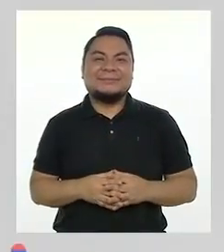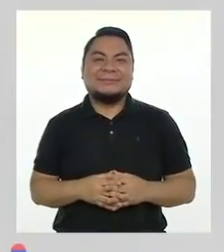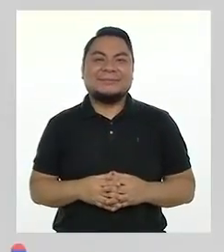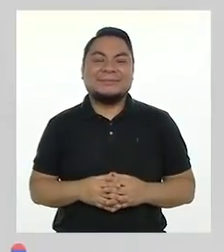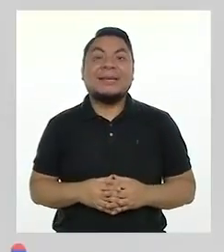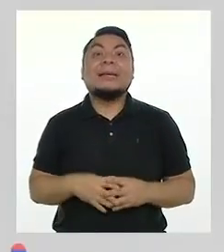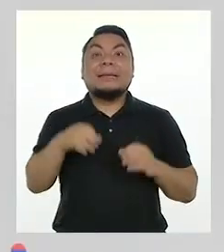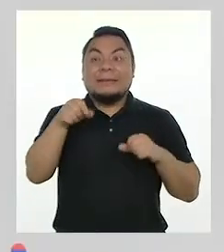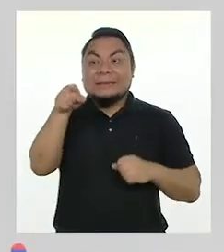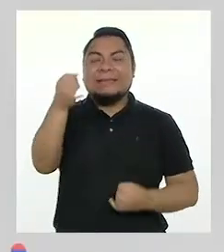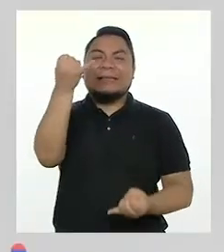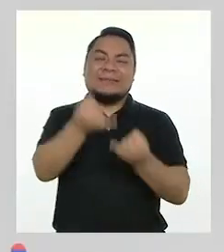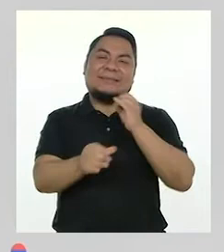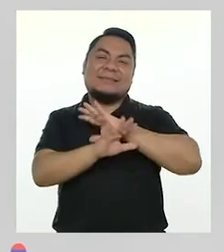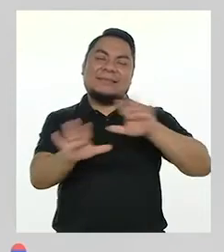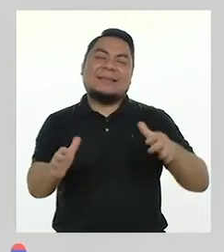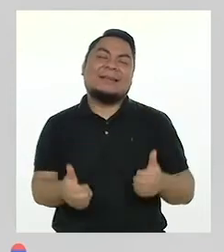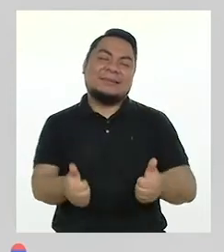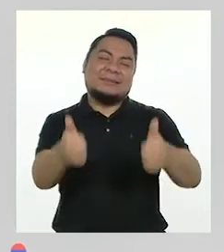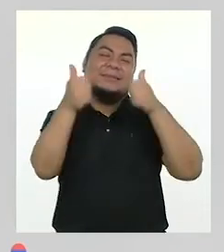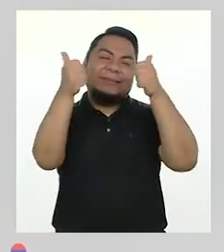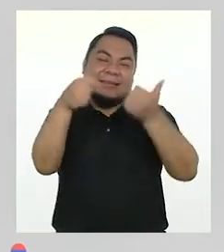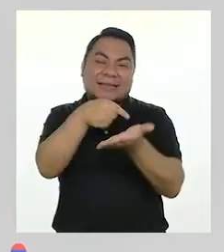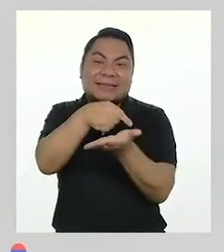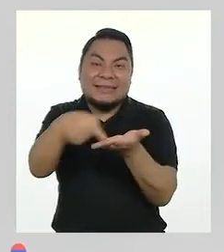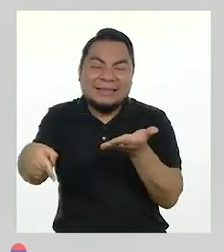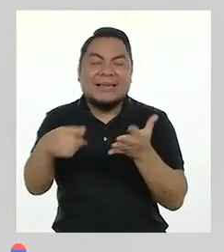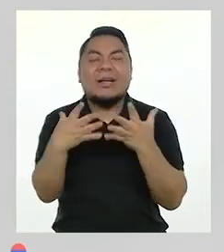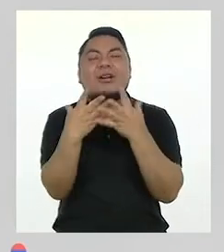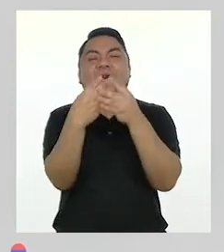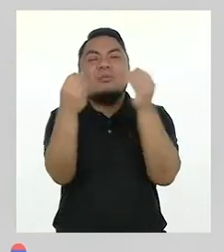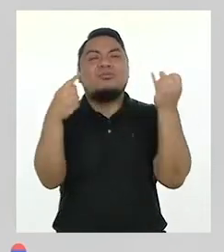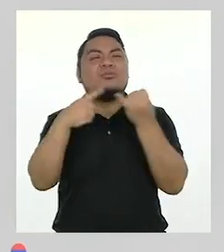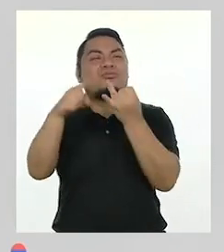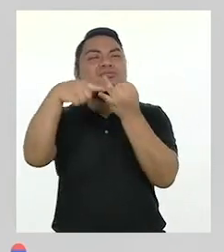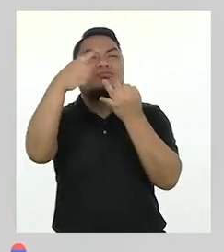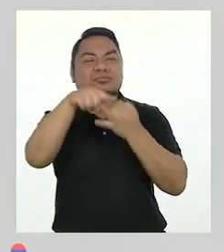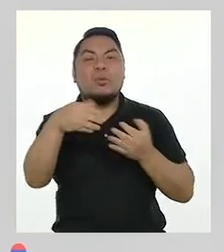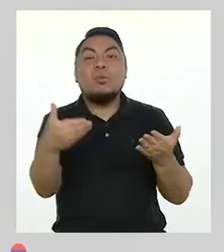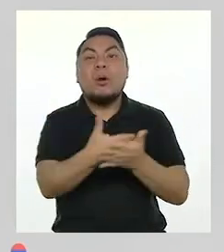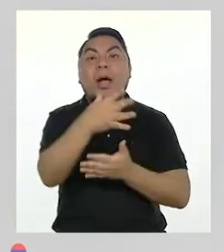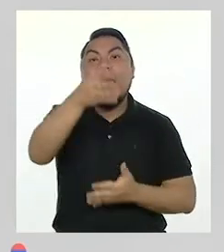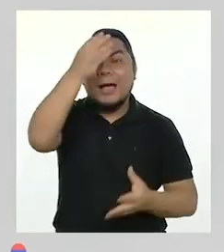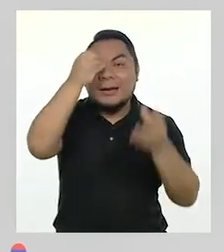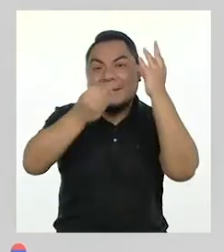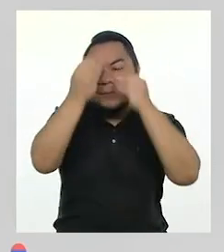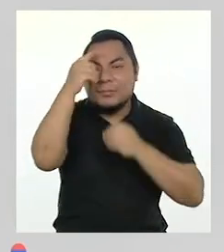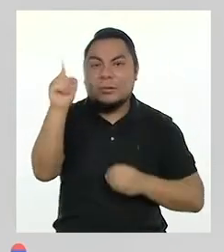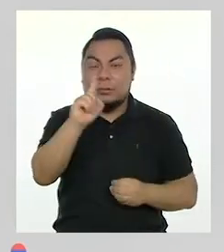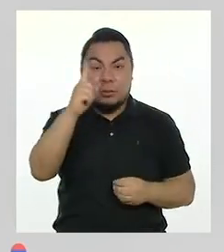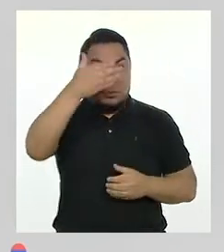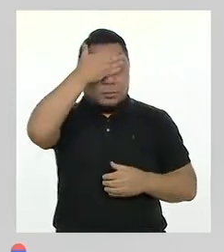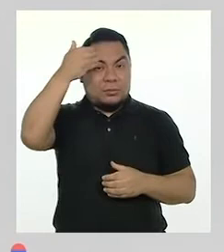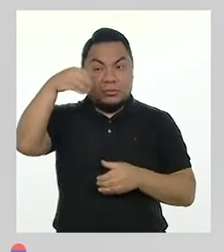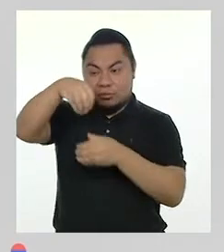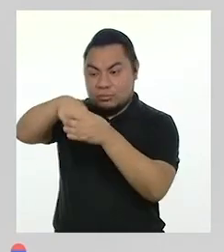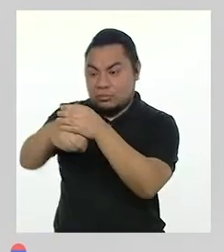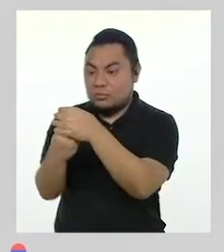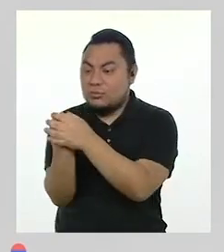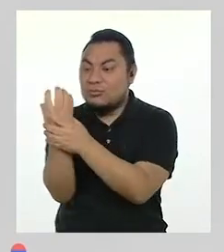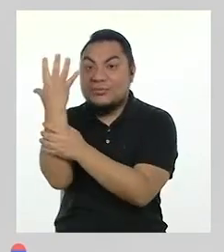Y así se termina una fantástica semana llena de nuevos aprendizajes. No olviden sembrar sus plantitas.